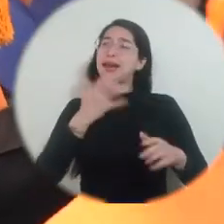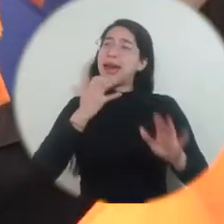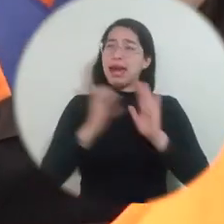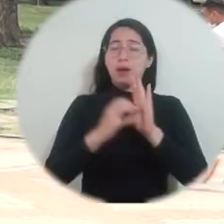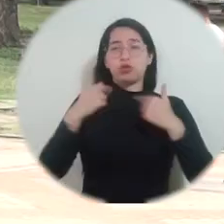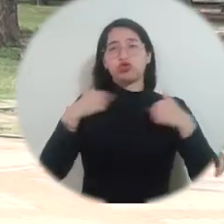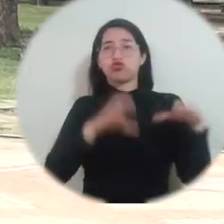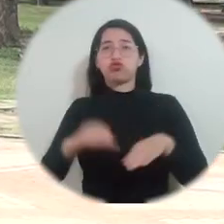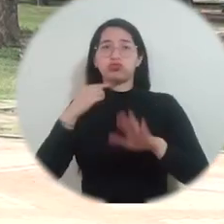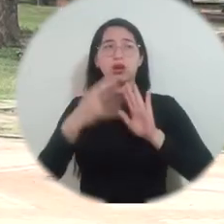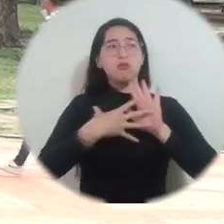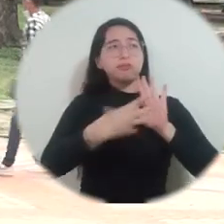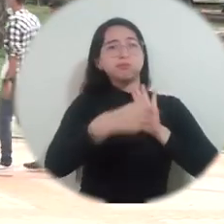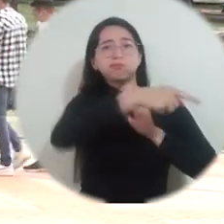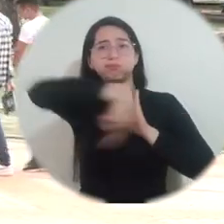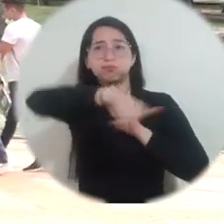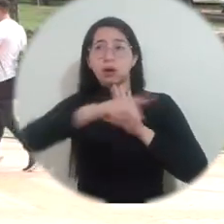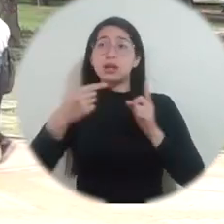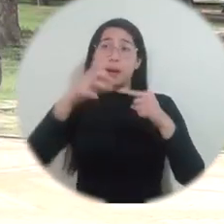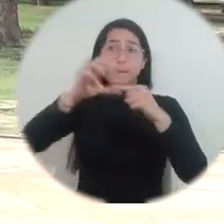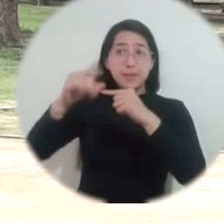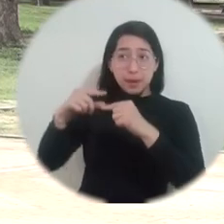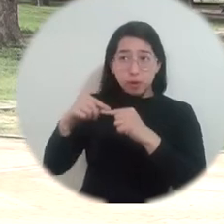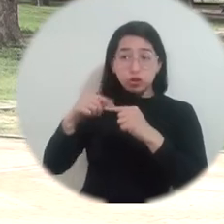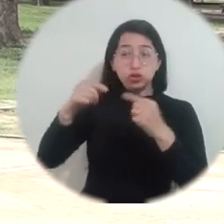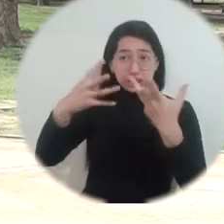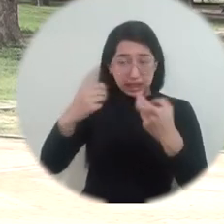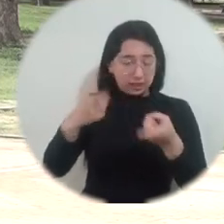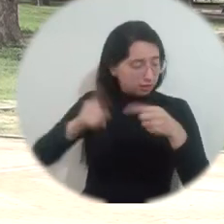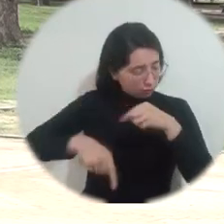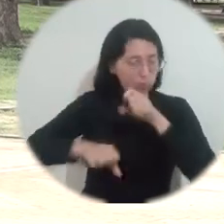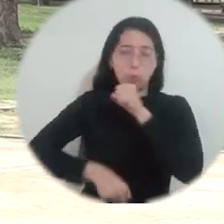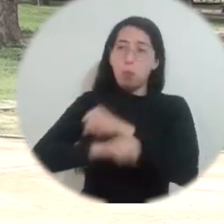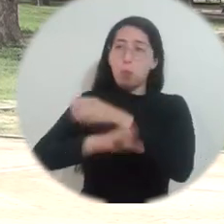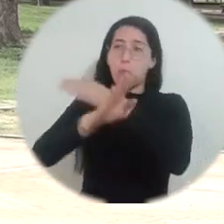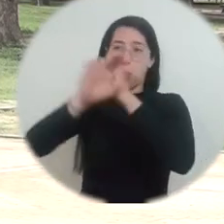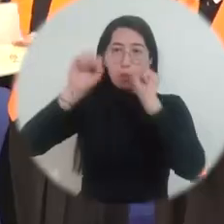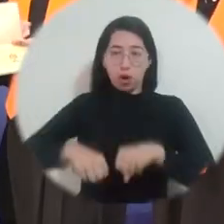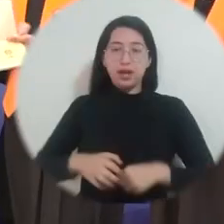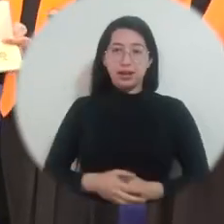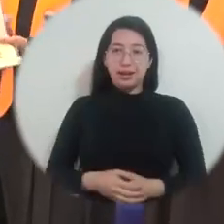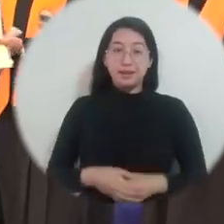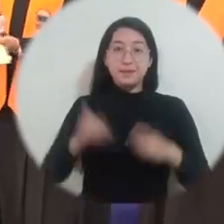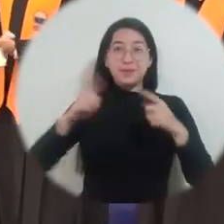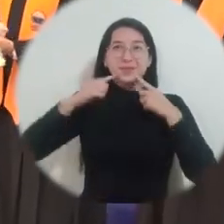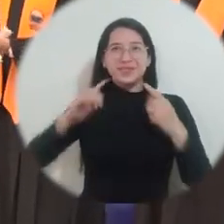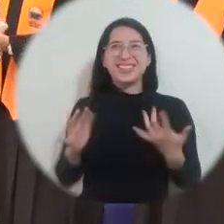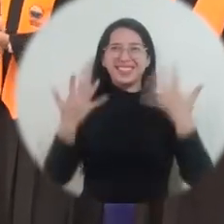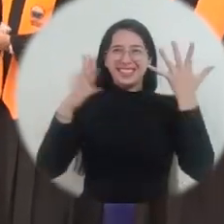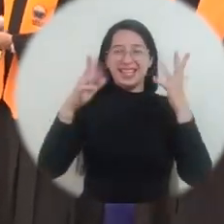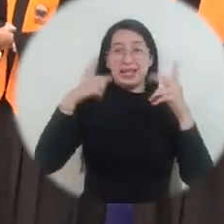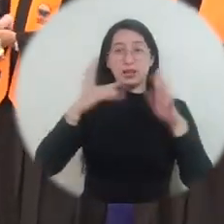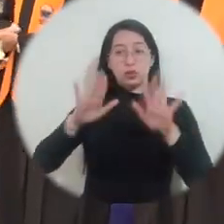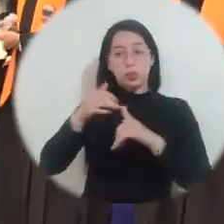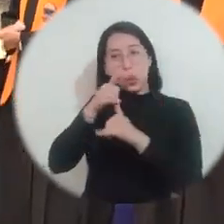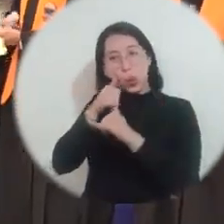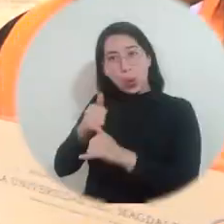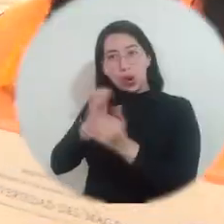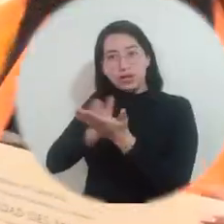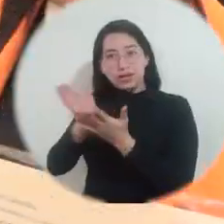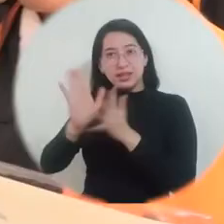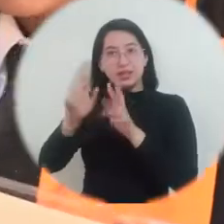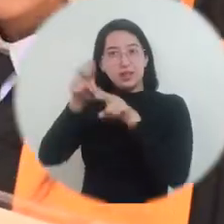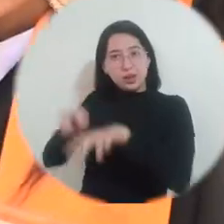seguir y a mis primos, a mis hermanos, a que también se puede y que sigan adelante. Justo en el aniversario de Unimagdalena,